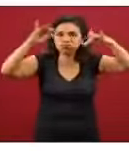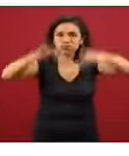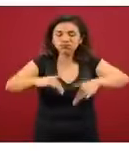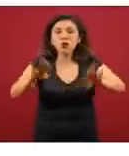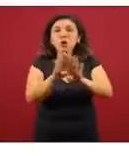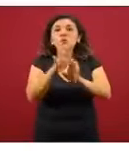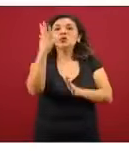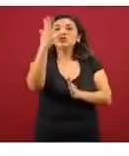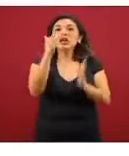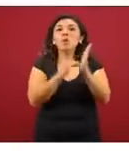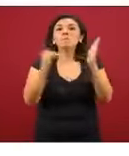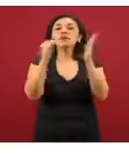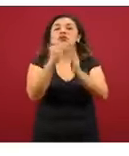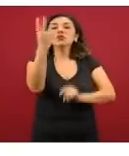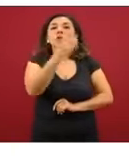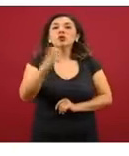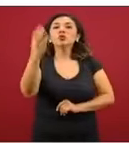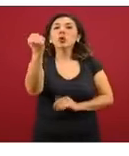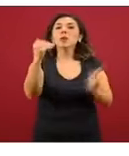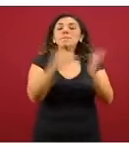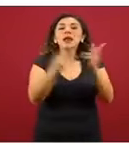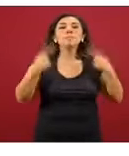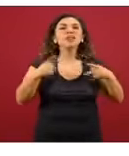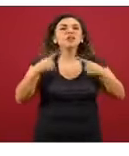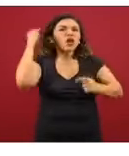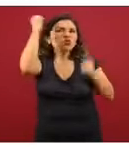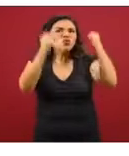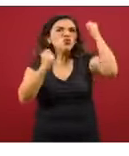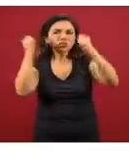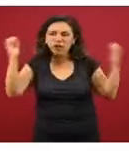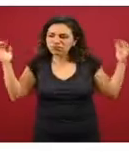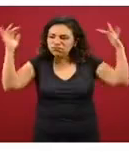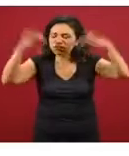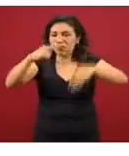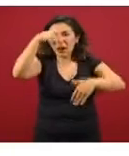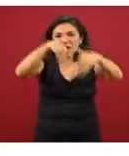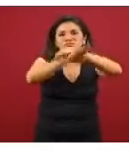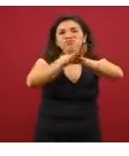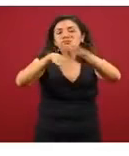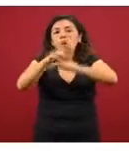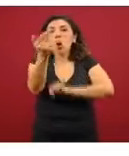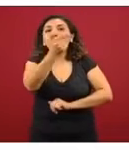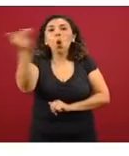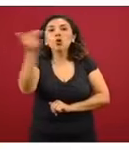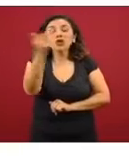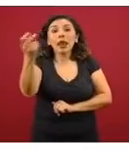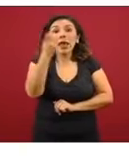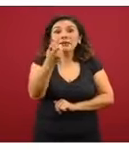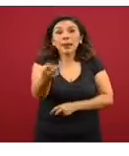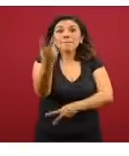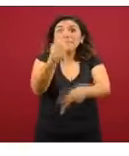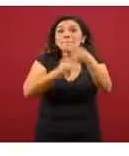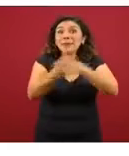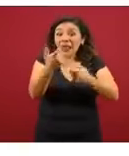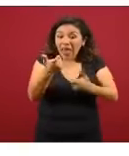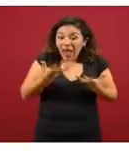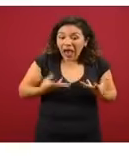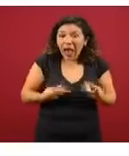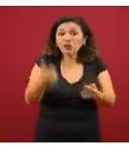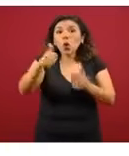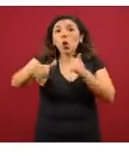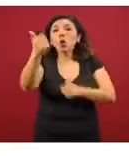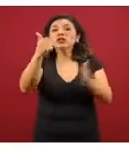cinco millones 409 mil turistas a hoteles, con una derrama aproximada de 11 mil